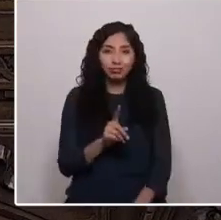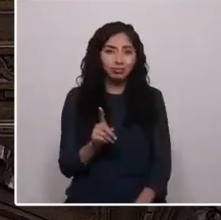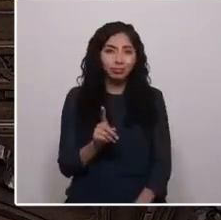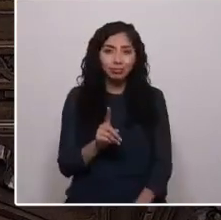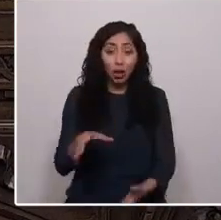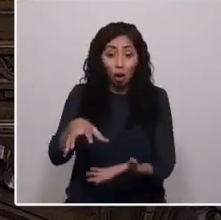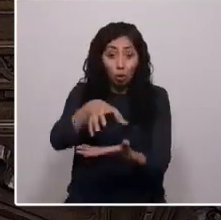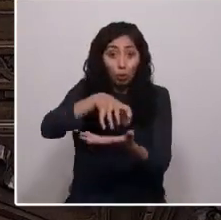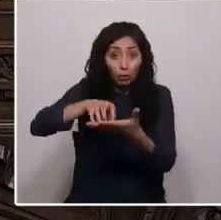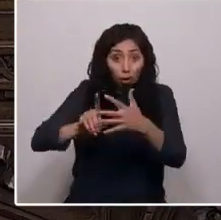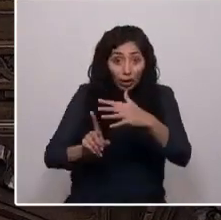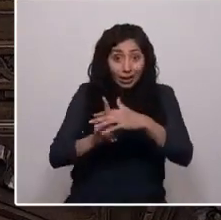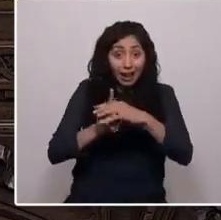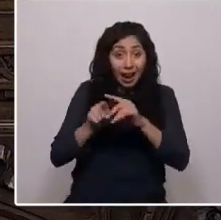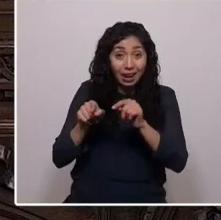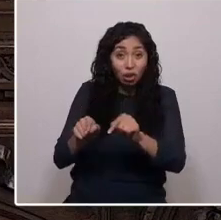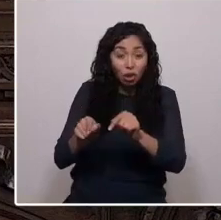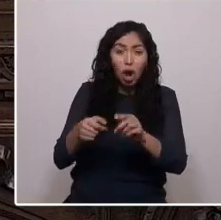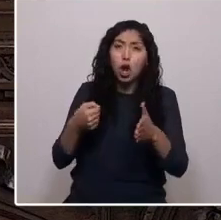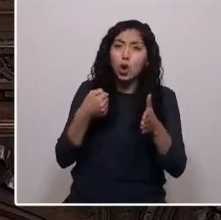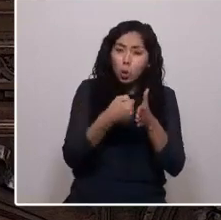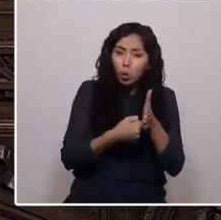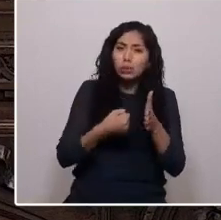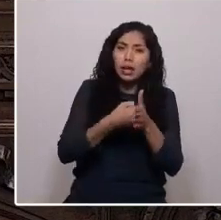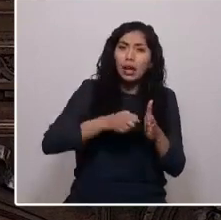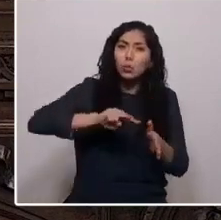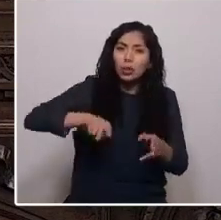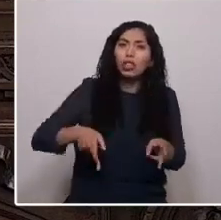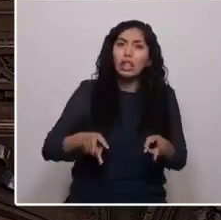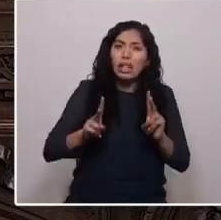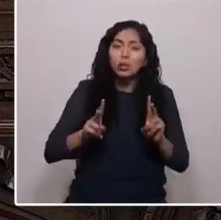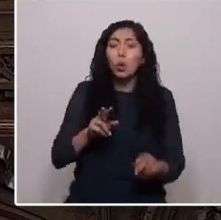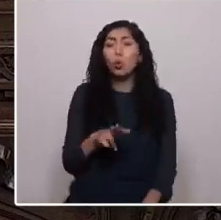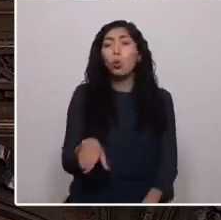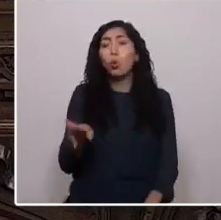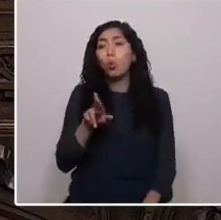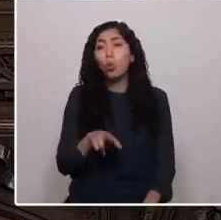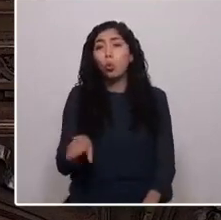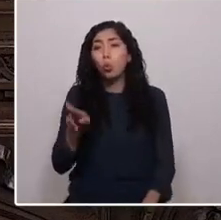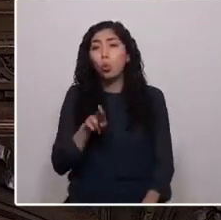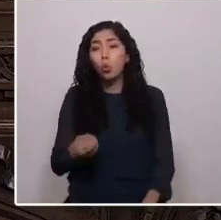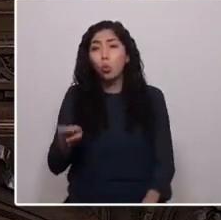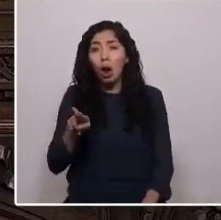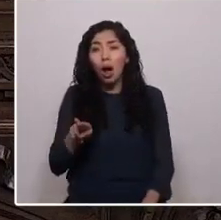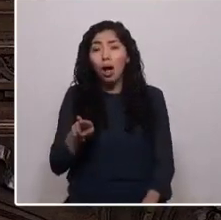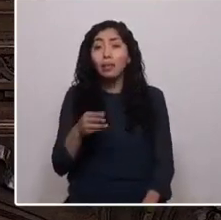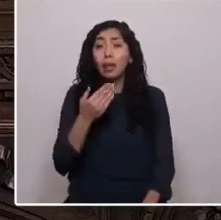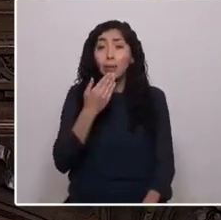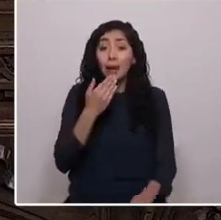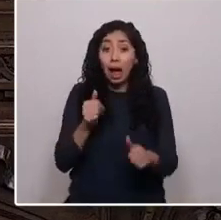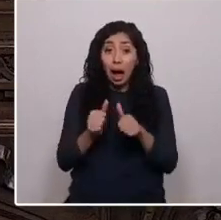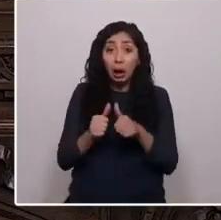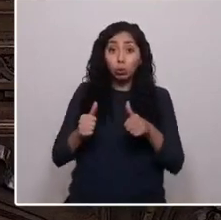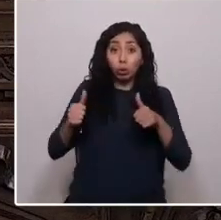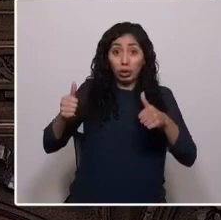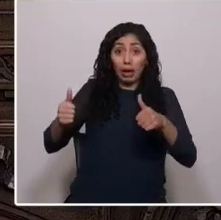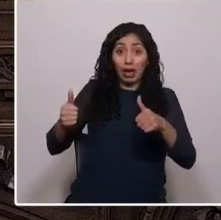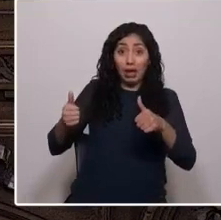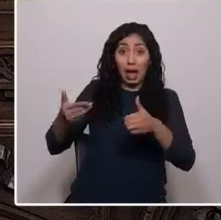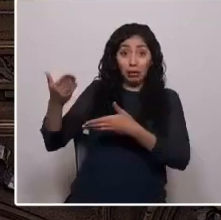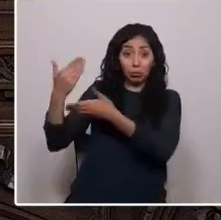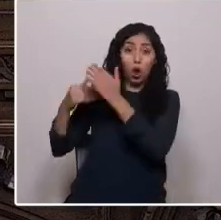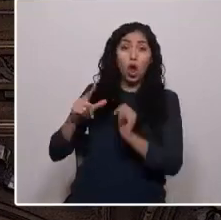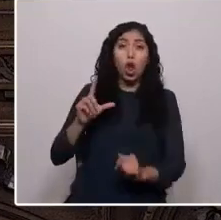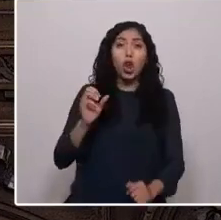preexistentes, la lucha por nuestros derechos ha sido constante. De parte de nuestras autoridades ancestrales, Apoulmen, Lonco,